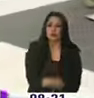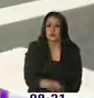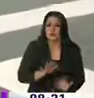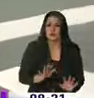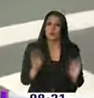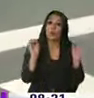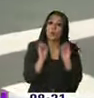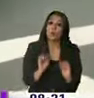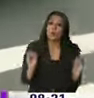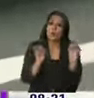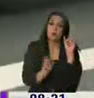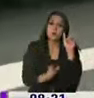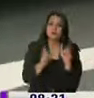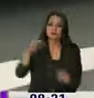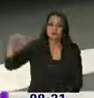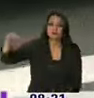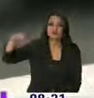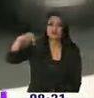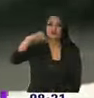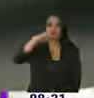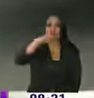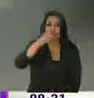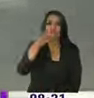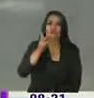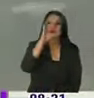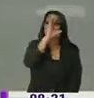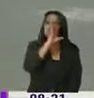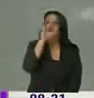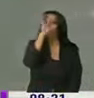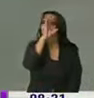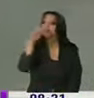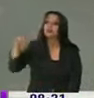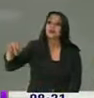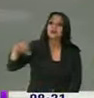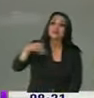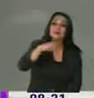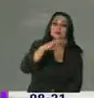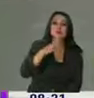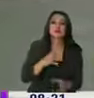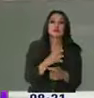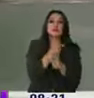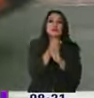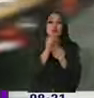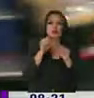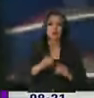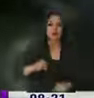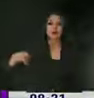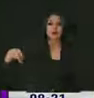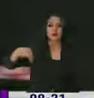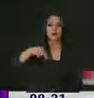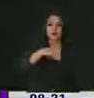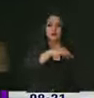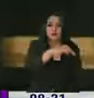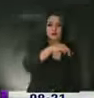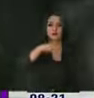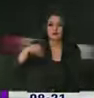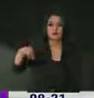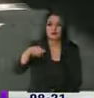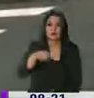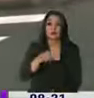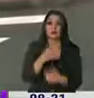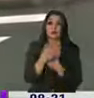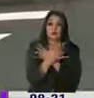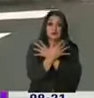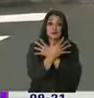igual manera los peatones deben buscar un cruce cebra, el cual, si está con el Quinde,